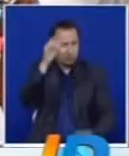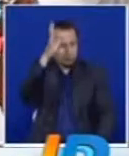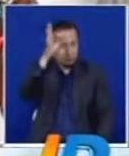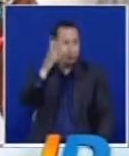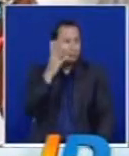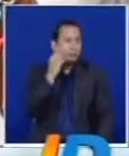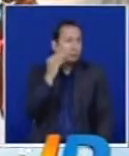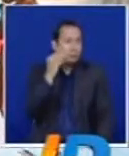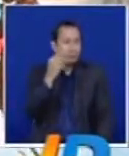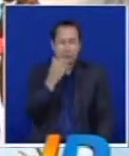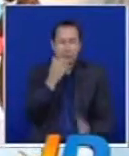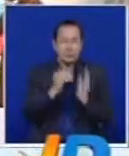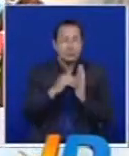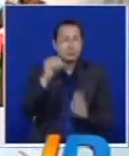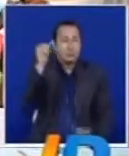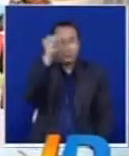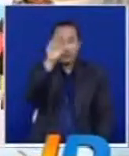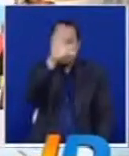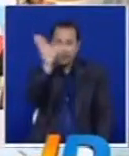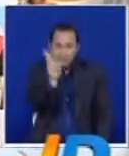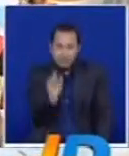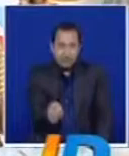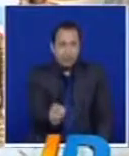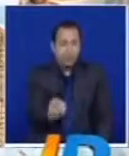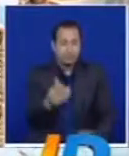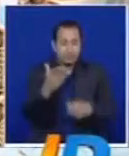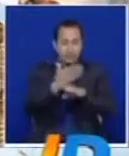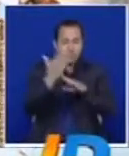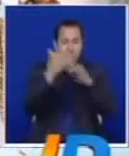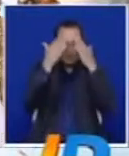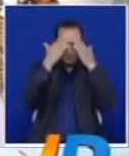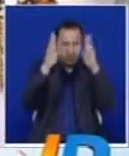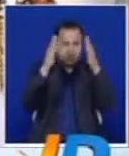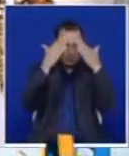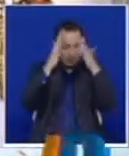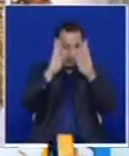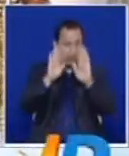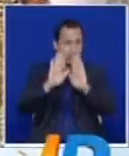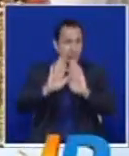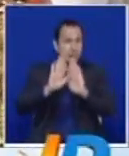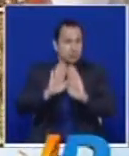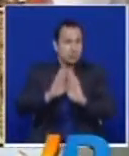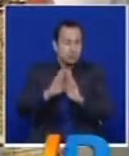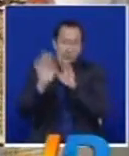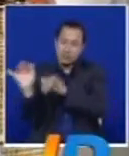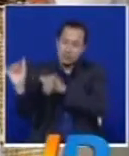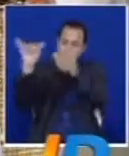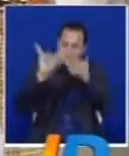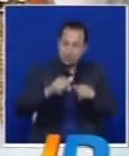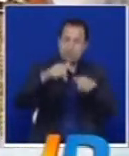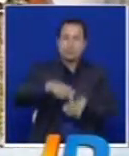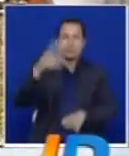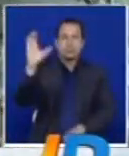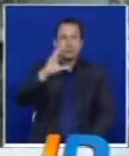En África hay muchos problemas democráticos que igualmente pueden existir aquí en Colombia.